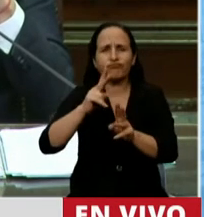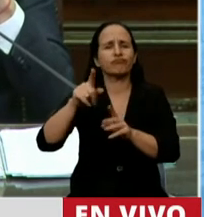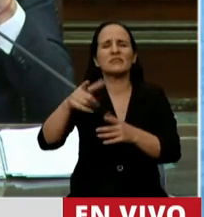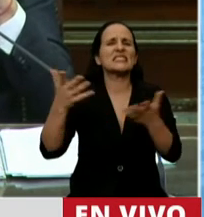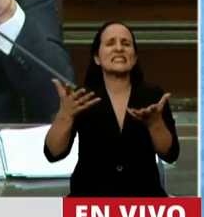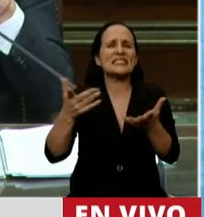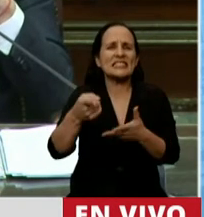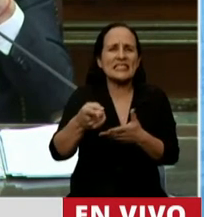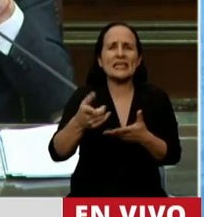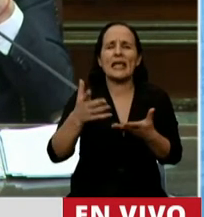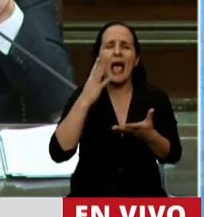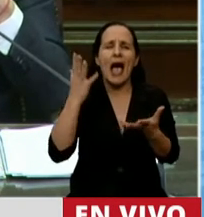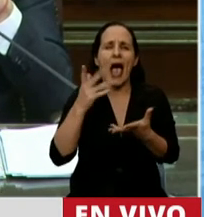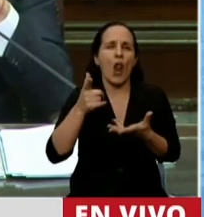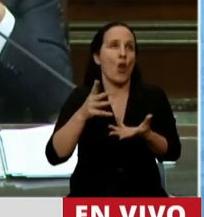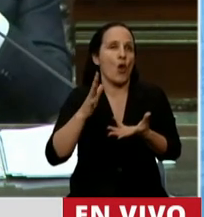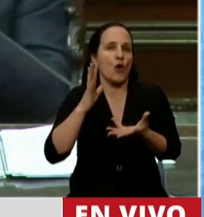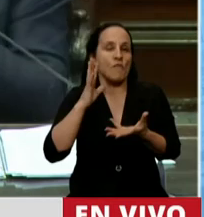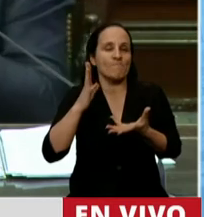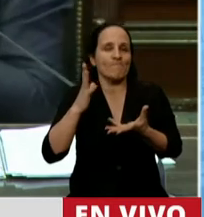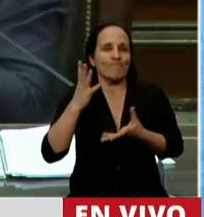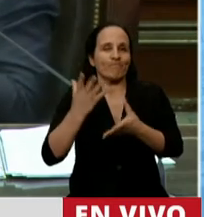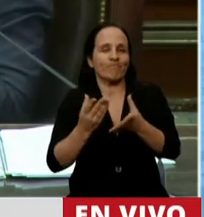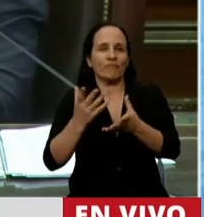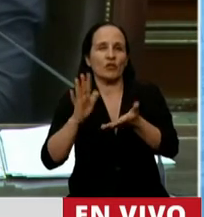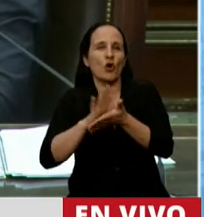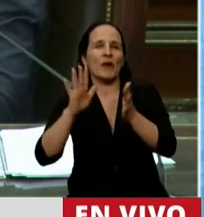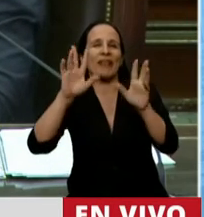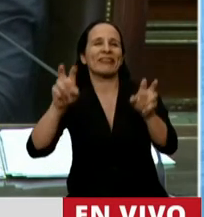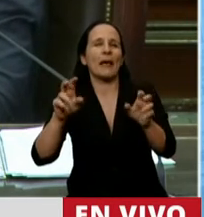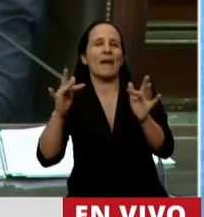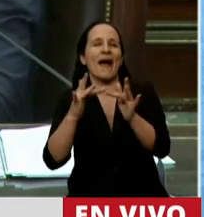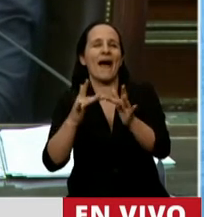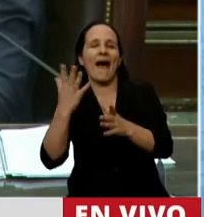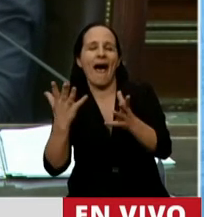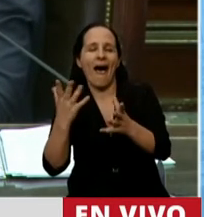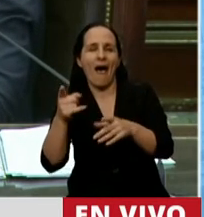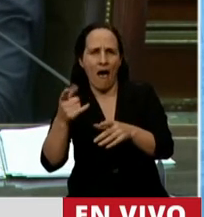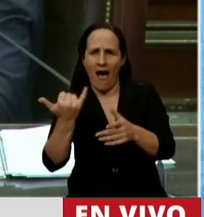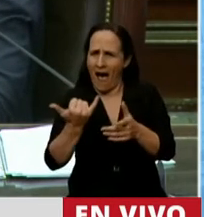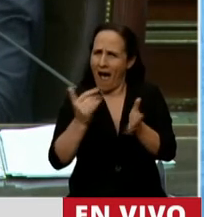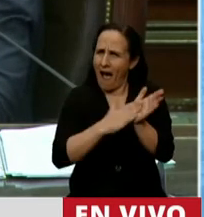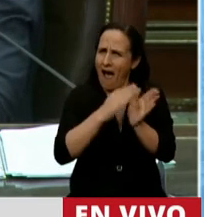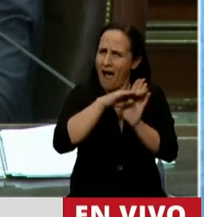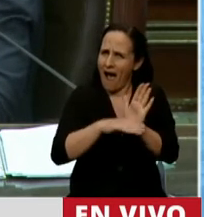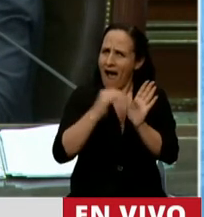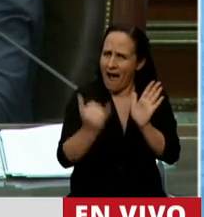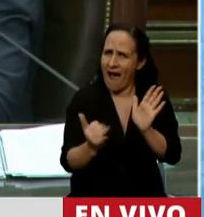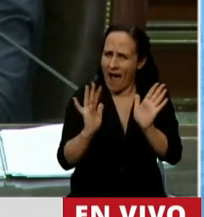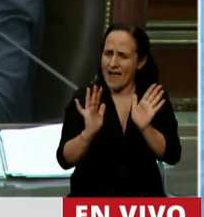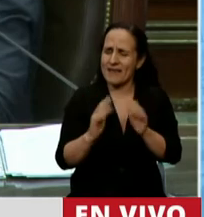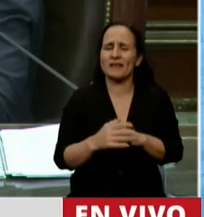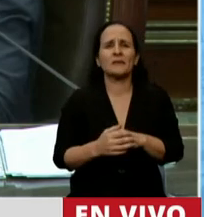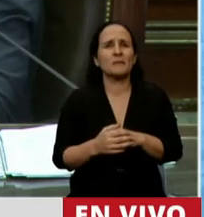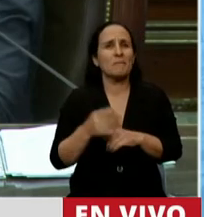de abordar delitos en el mundo digital. Pero lo más extraño, y aquí sí